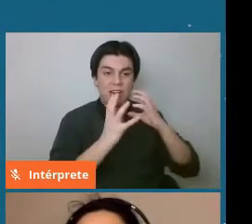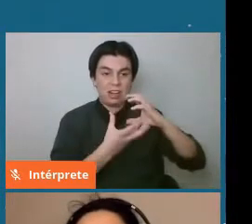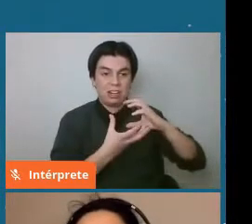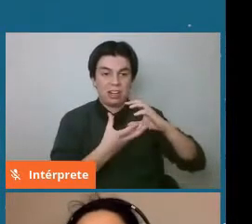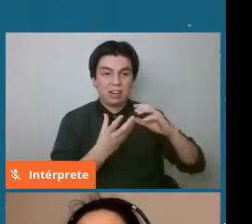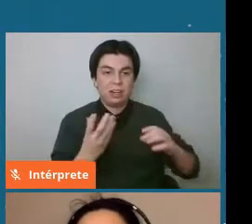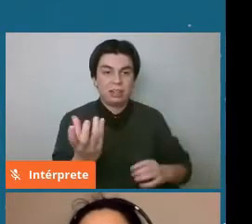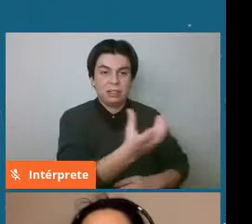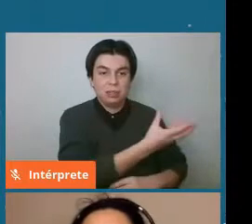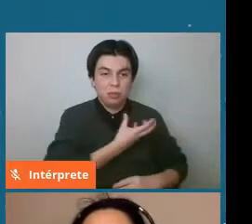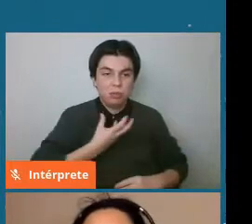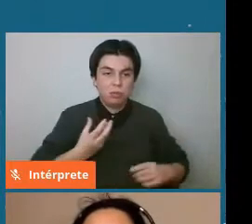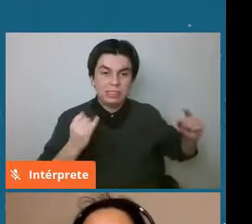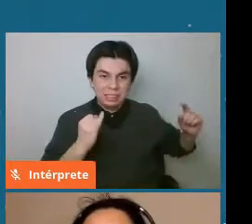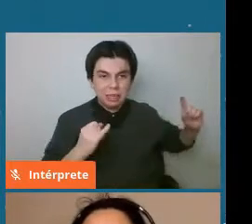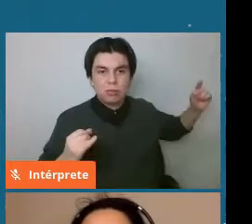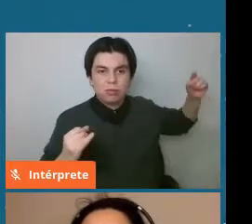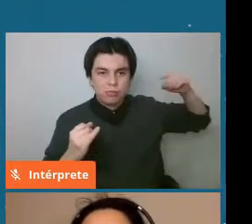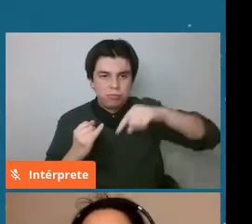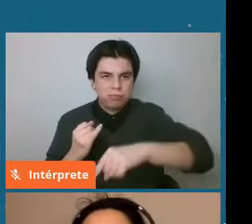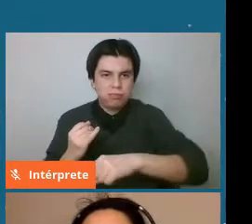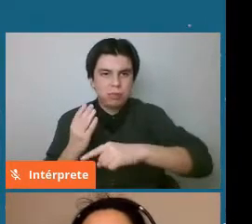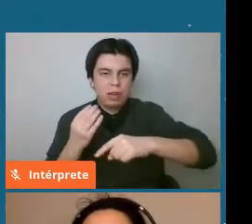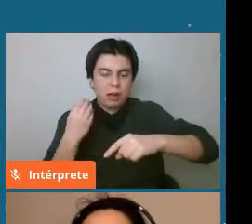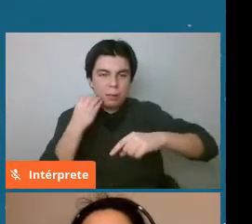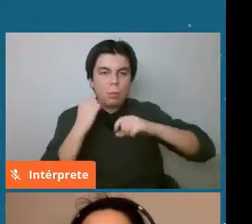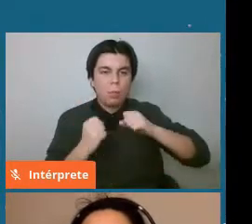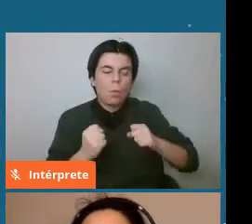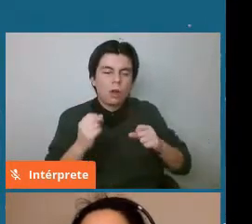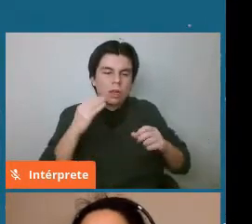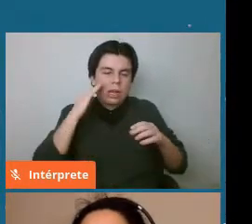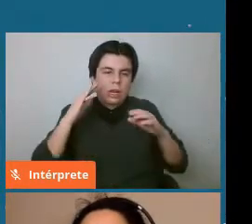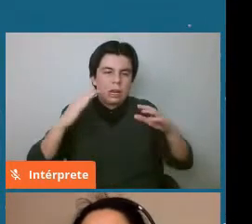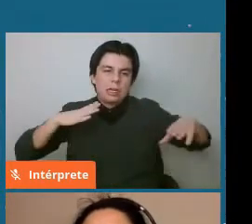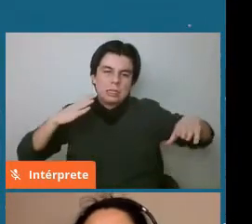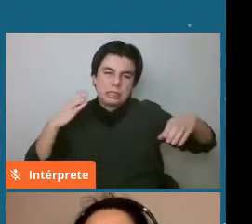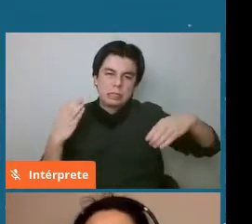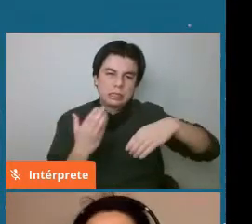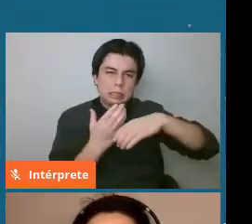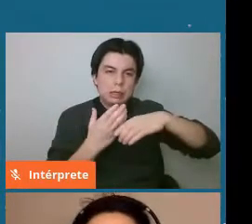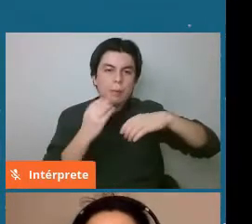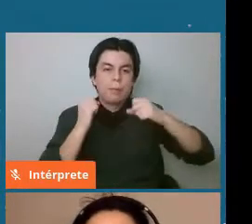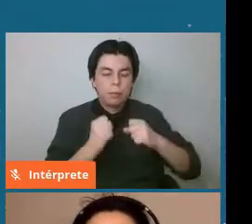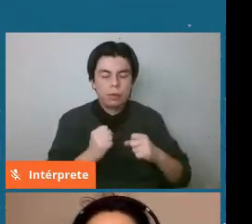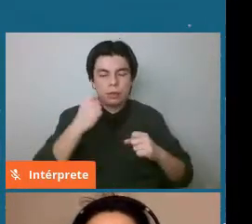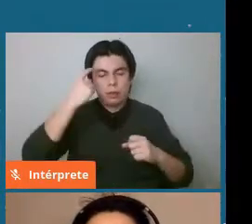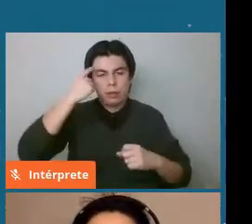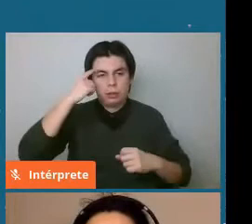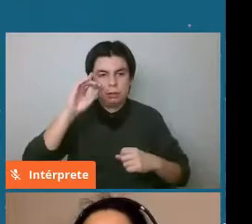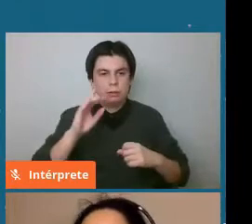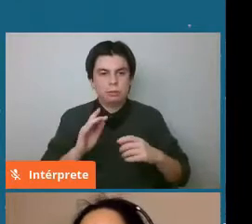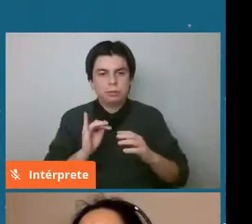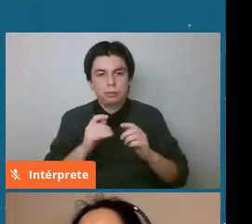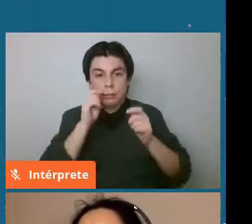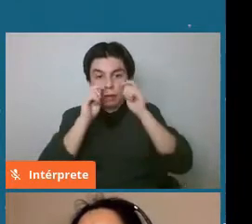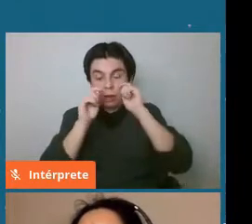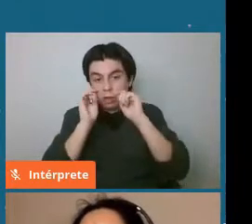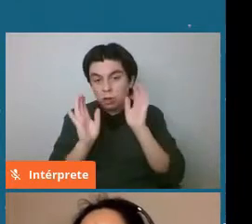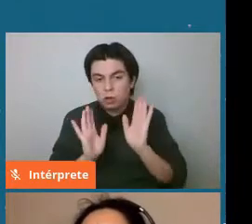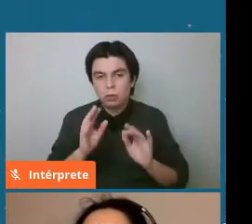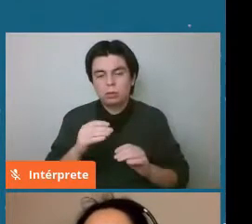en el sentido de que sí pueden estar en el mismo tiempo y espacio en un lugar donde podemos chocar.